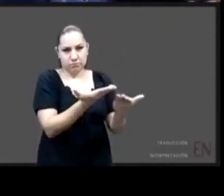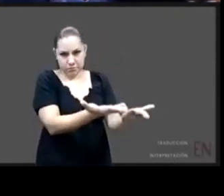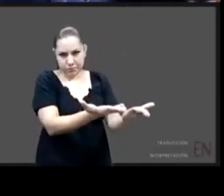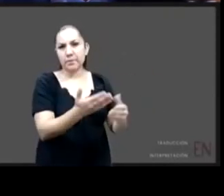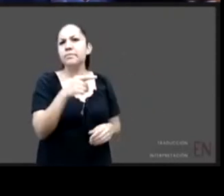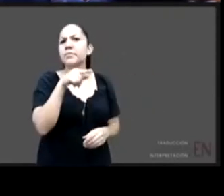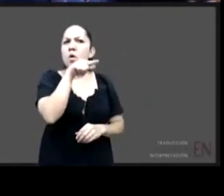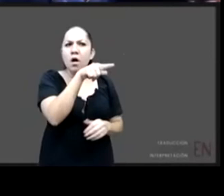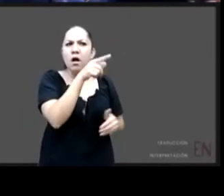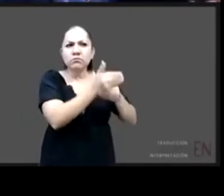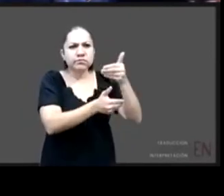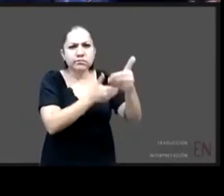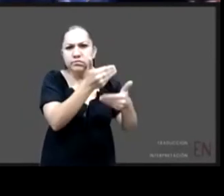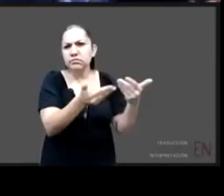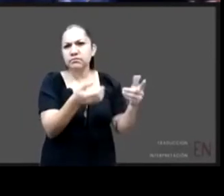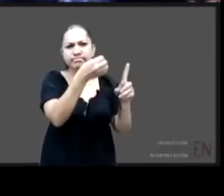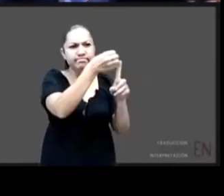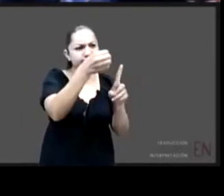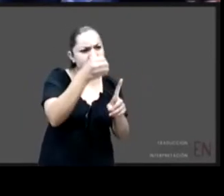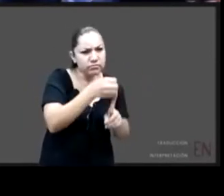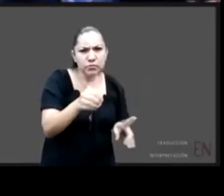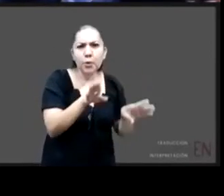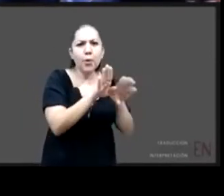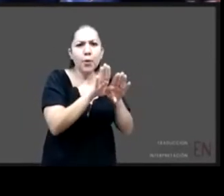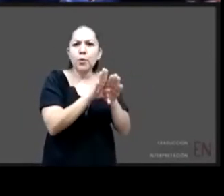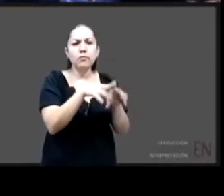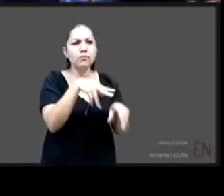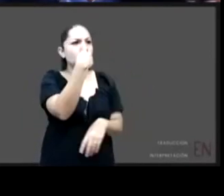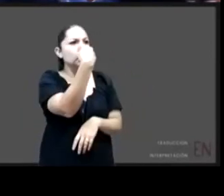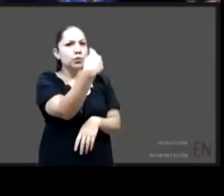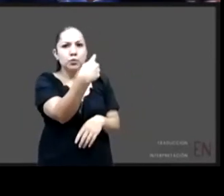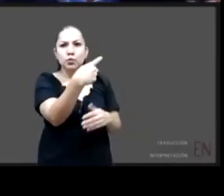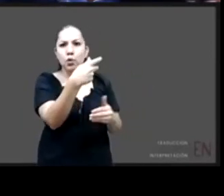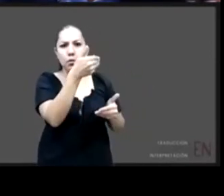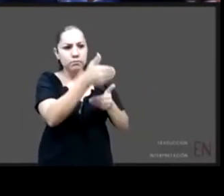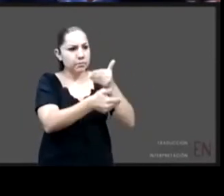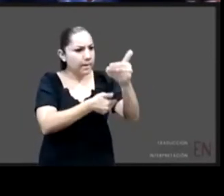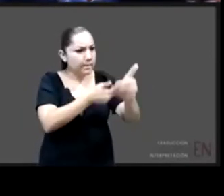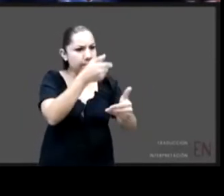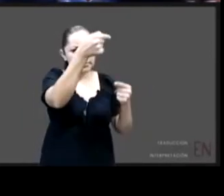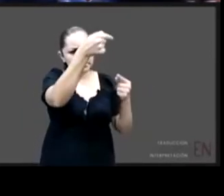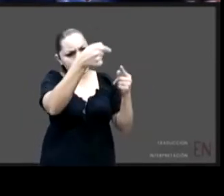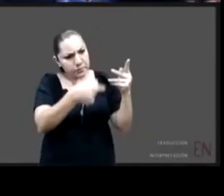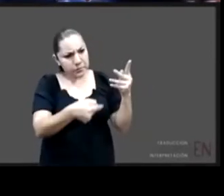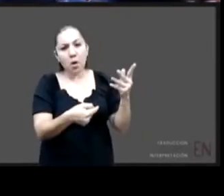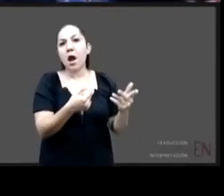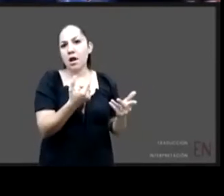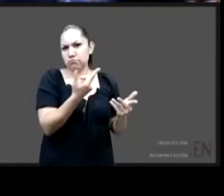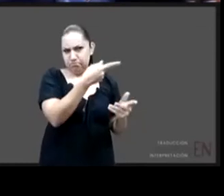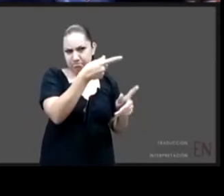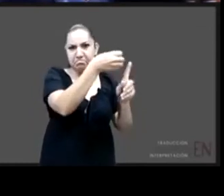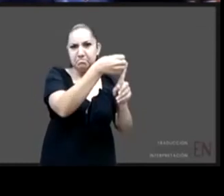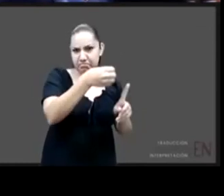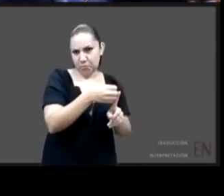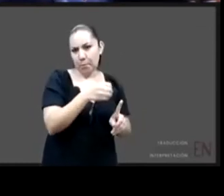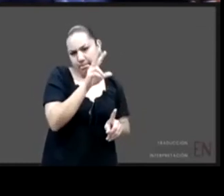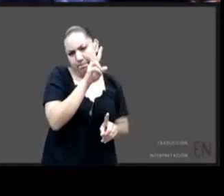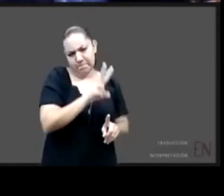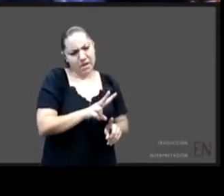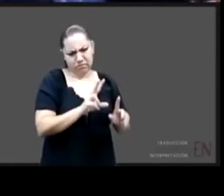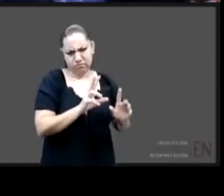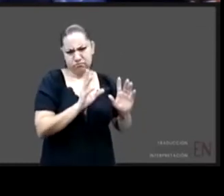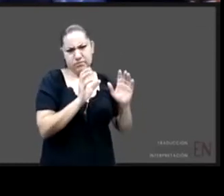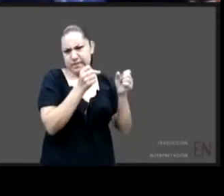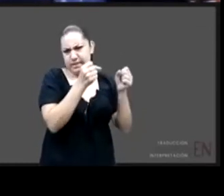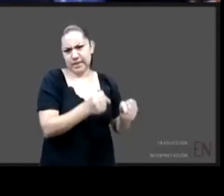que ya está planteada con mucha claridad, no con toda, hay que decirlo, pero sí con suficiente claridad en la